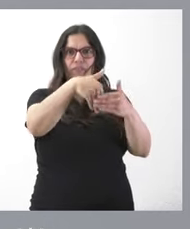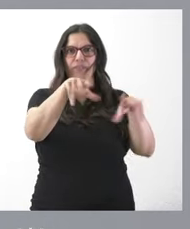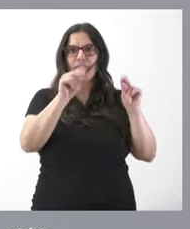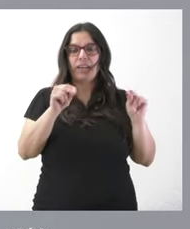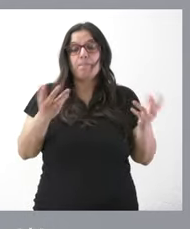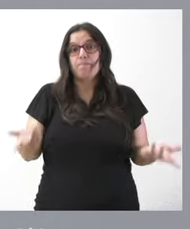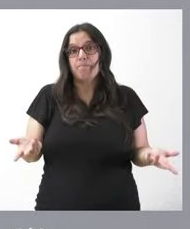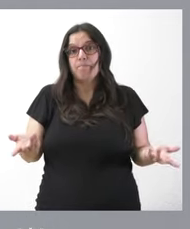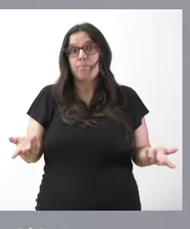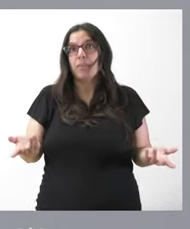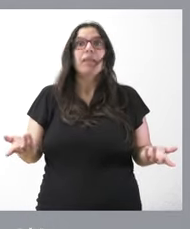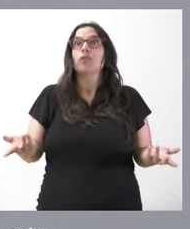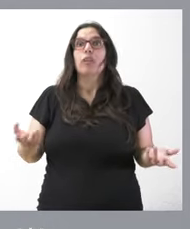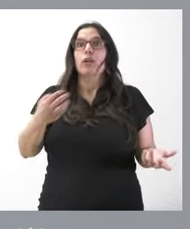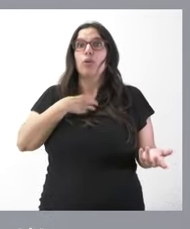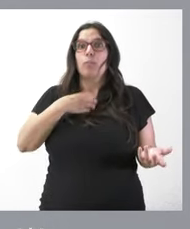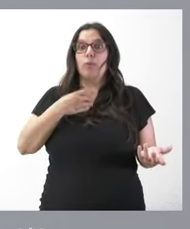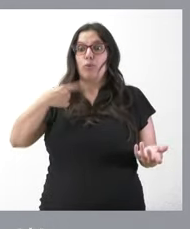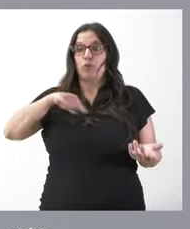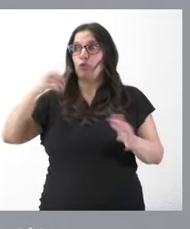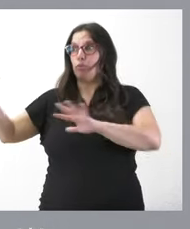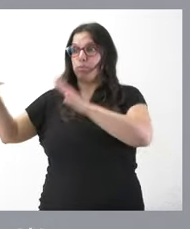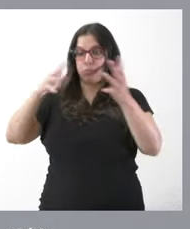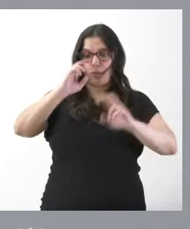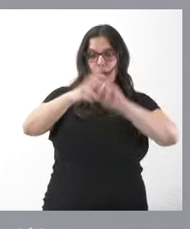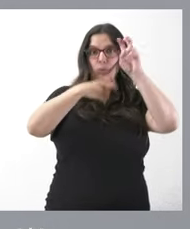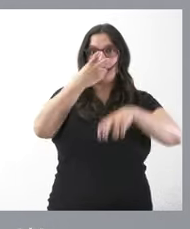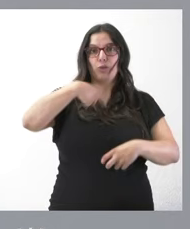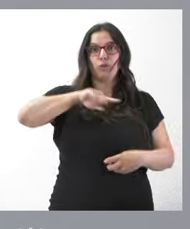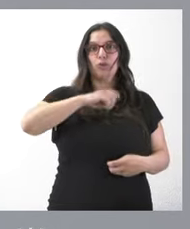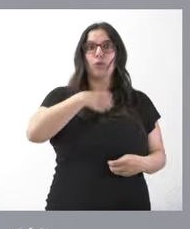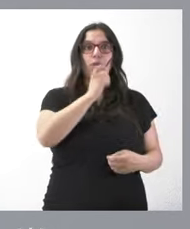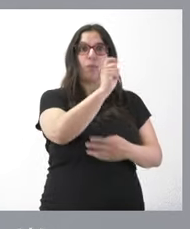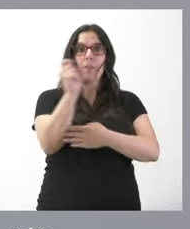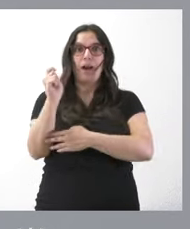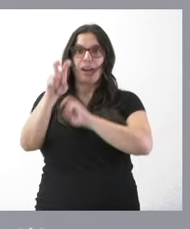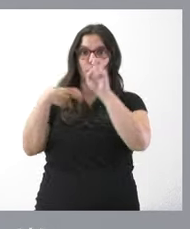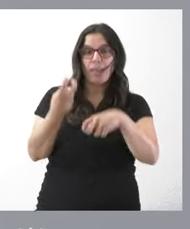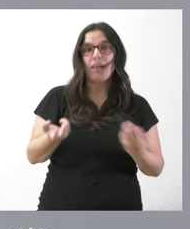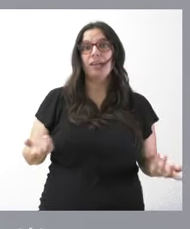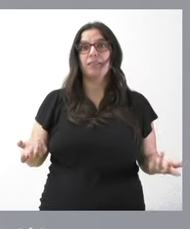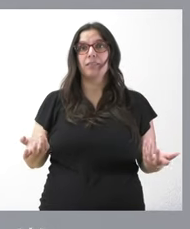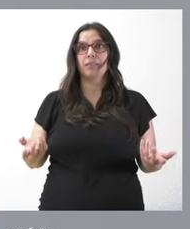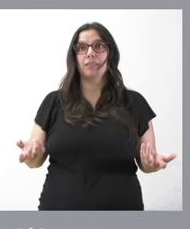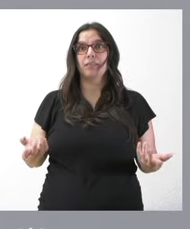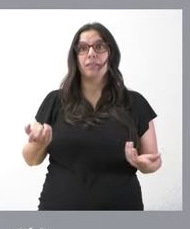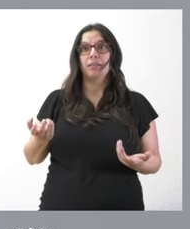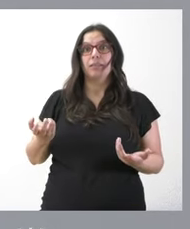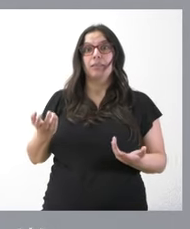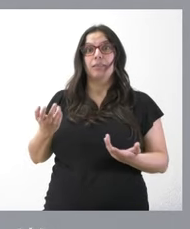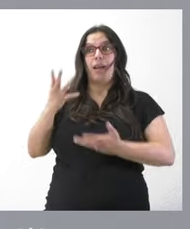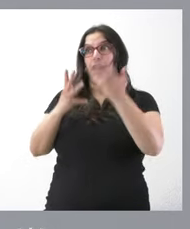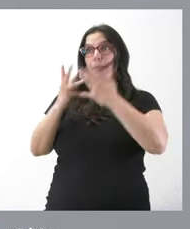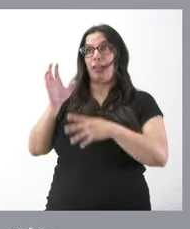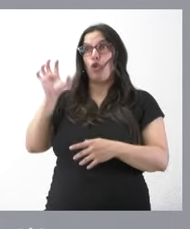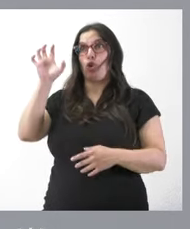y por tanto no podemos actualizar las retribuciones de los empleados públicos ni la administración del Estado ni el resto